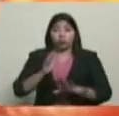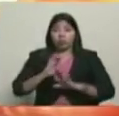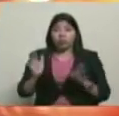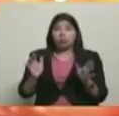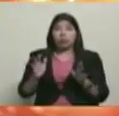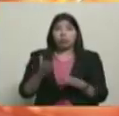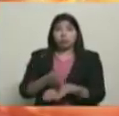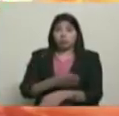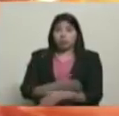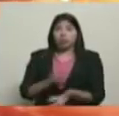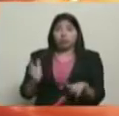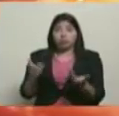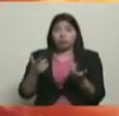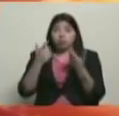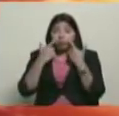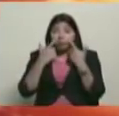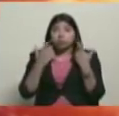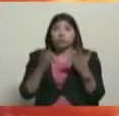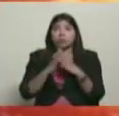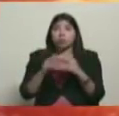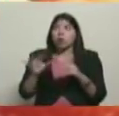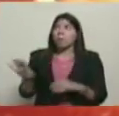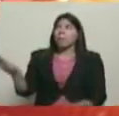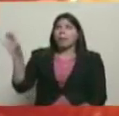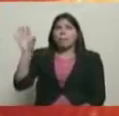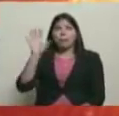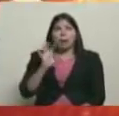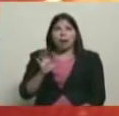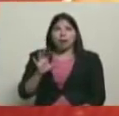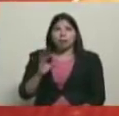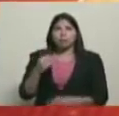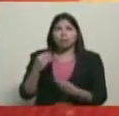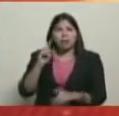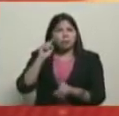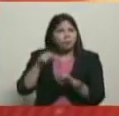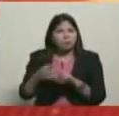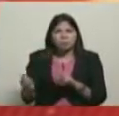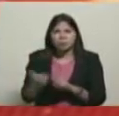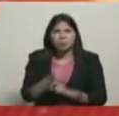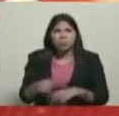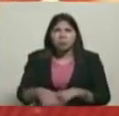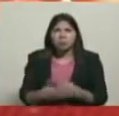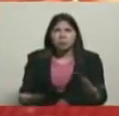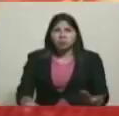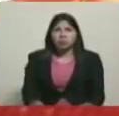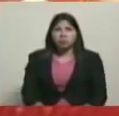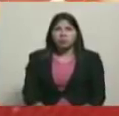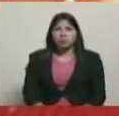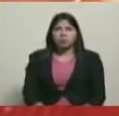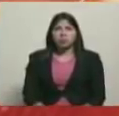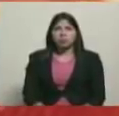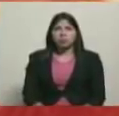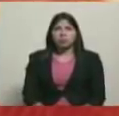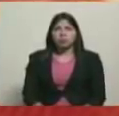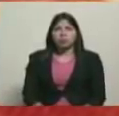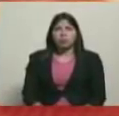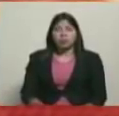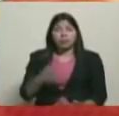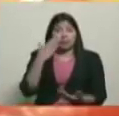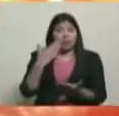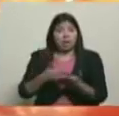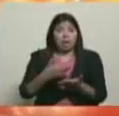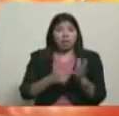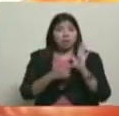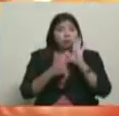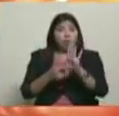diplomático, con los amigos, en todos los países, para lograr que esta gente políticamente sea aislada. Y se demuestra ante el